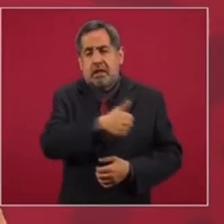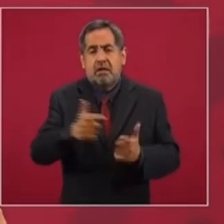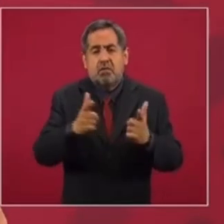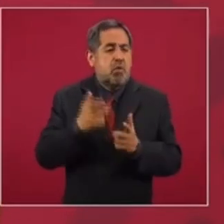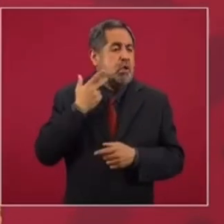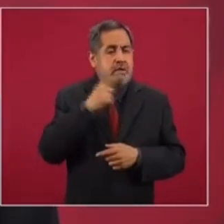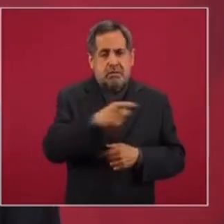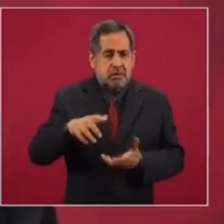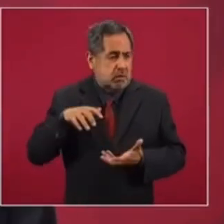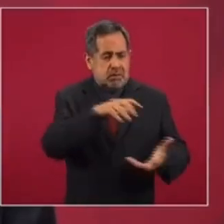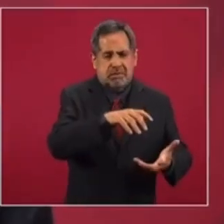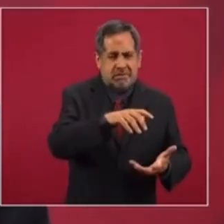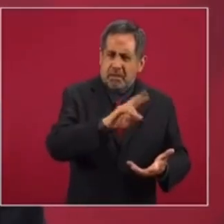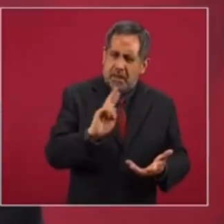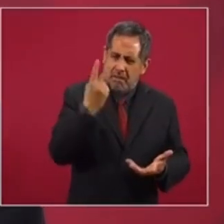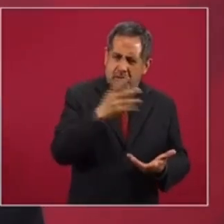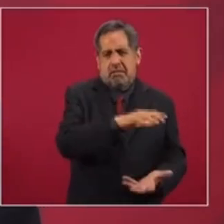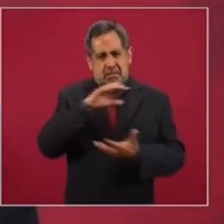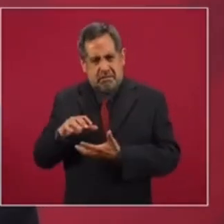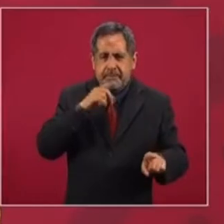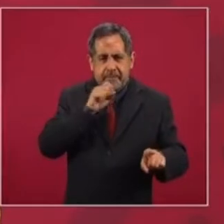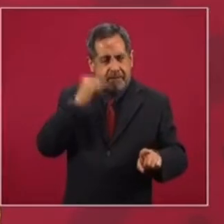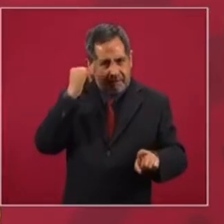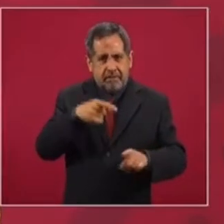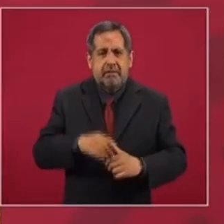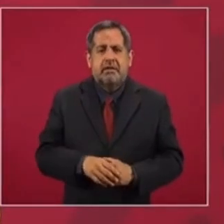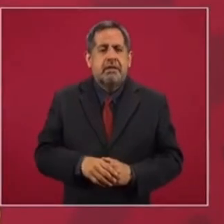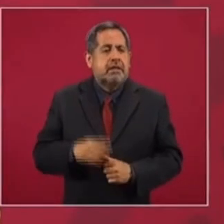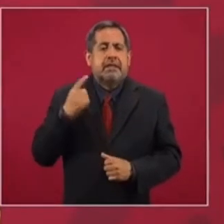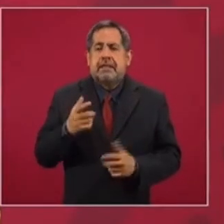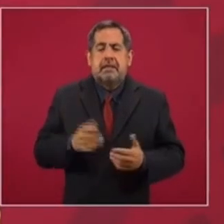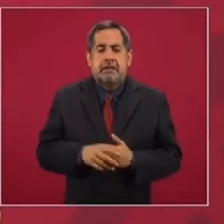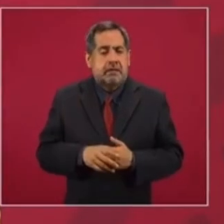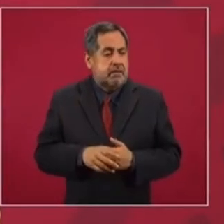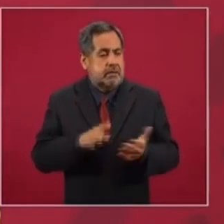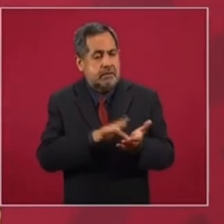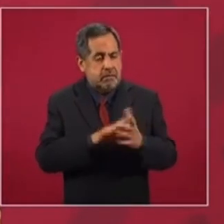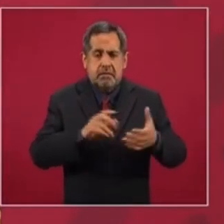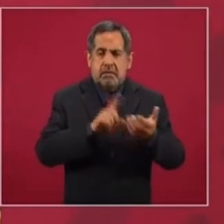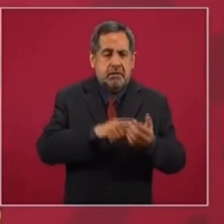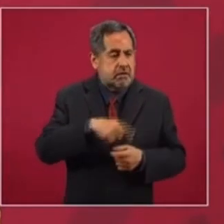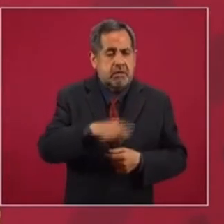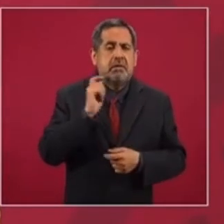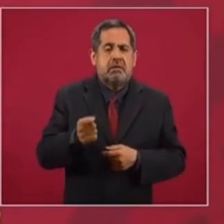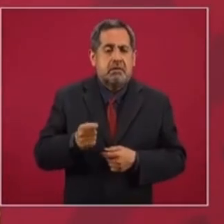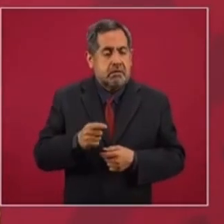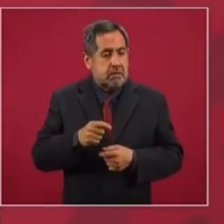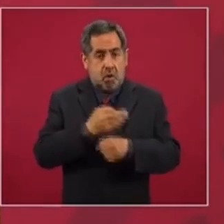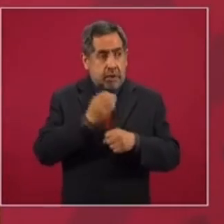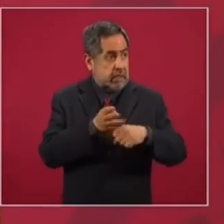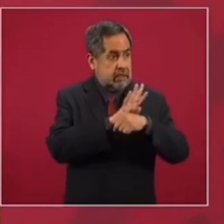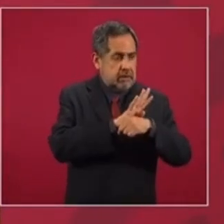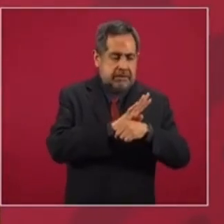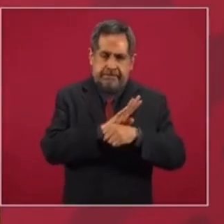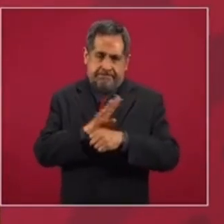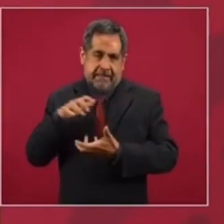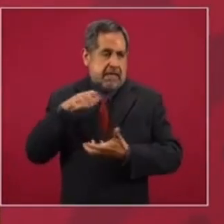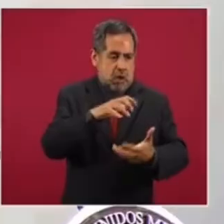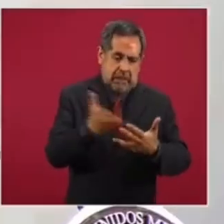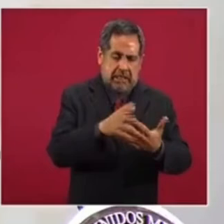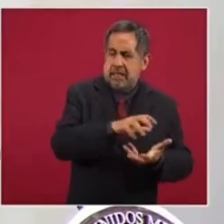que se lo devuelvan al pueblo para apoyar ahora que se enfrenta la pandemia del COVID,